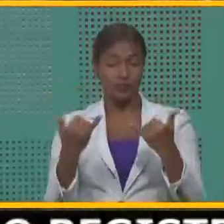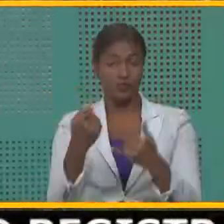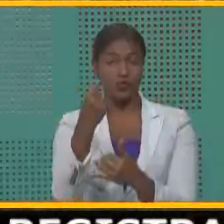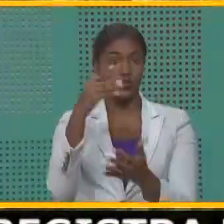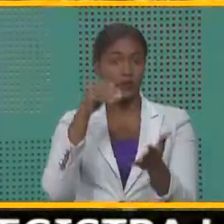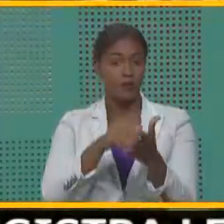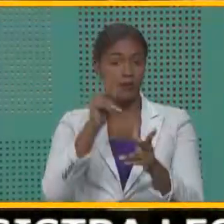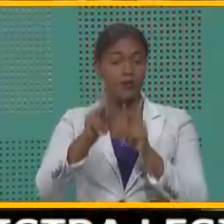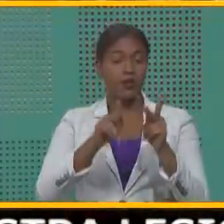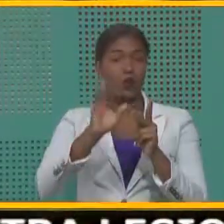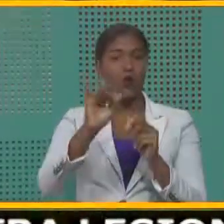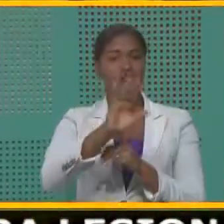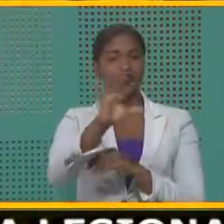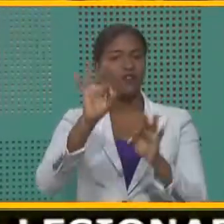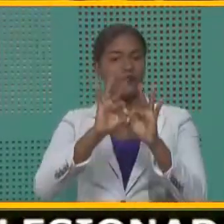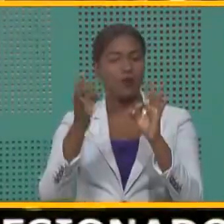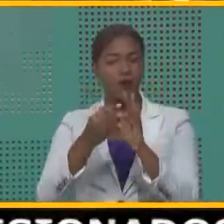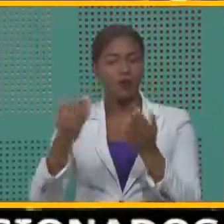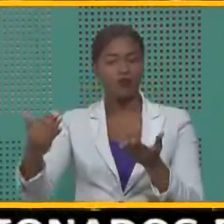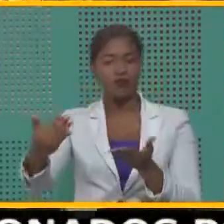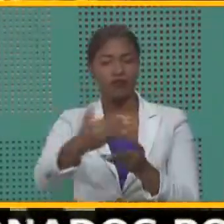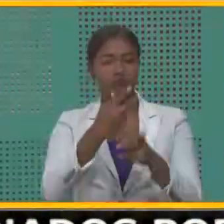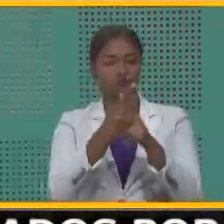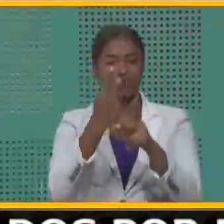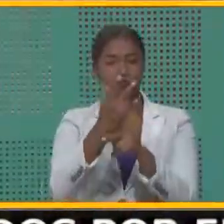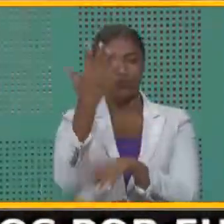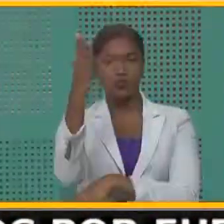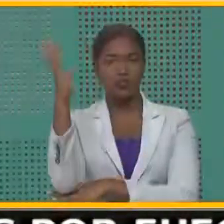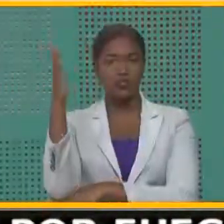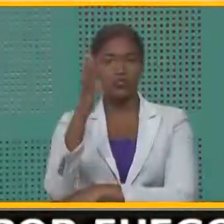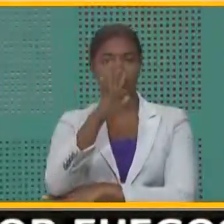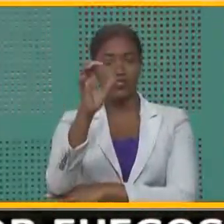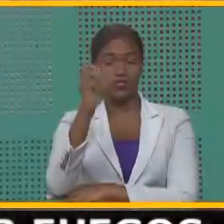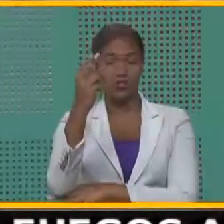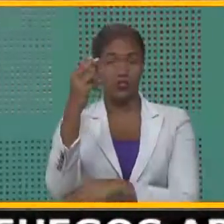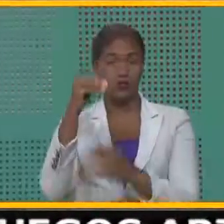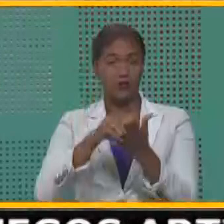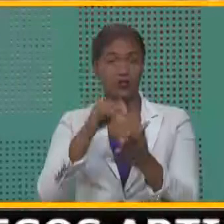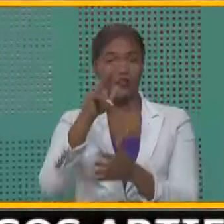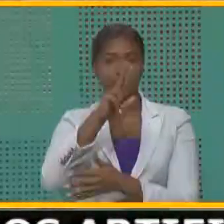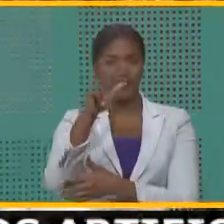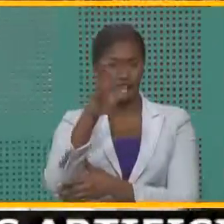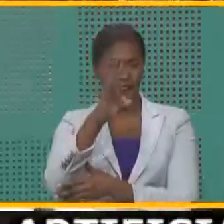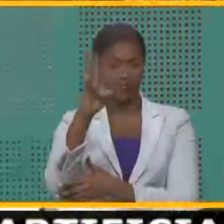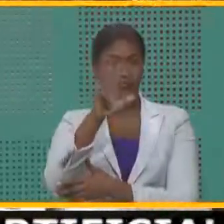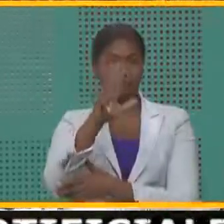y sus familias han reforestado 512 mil 737 tareas.